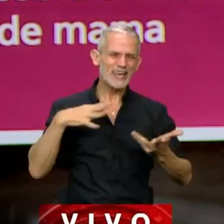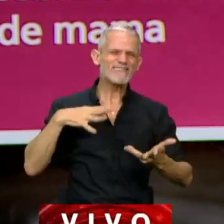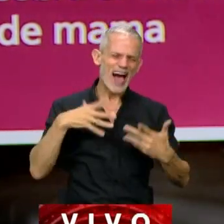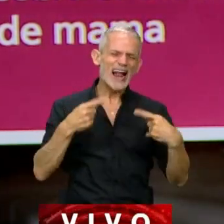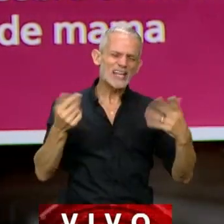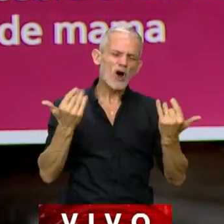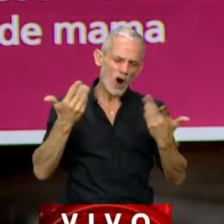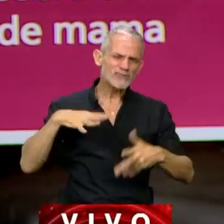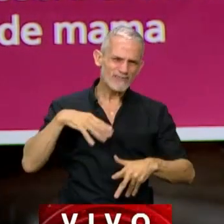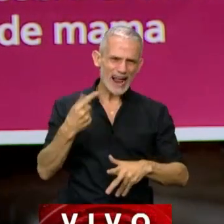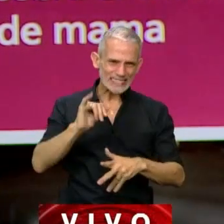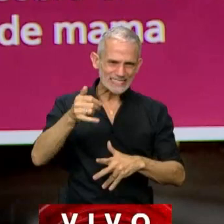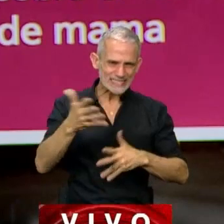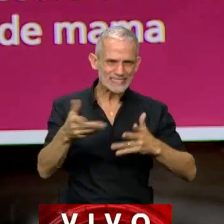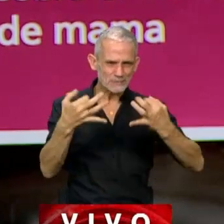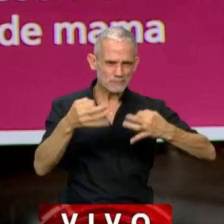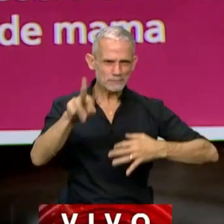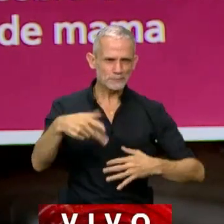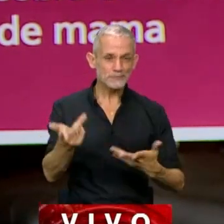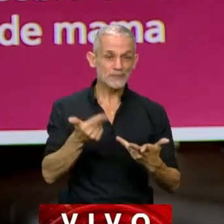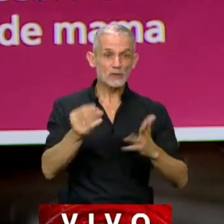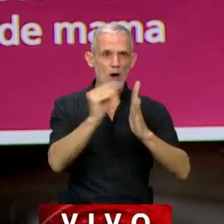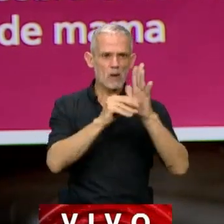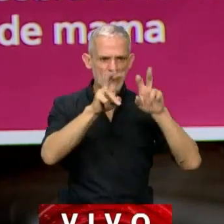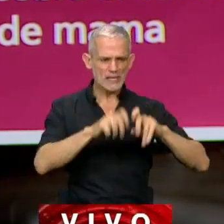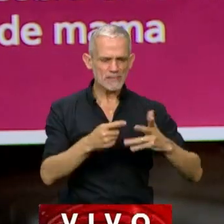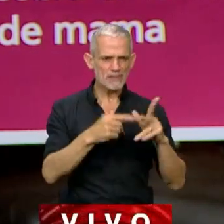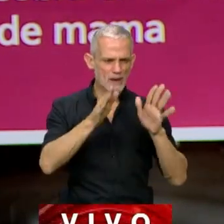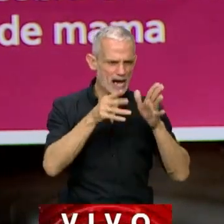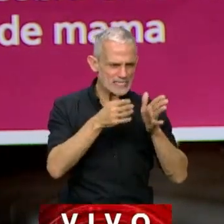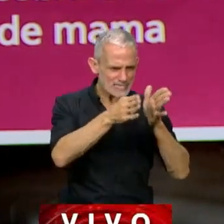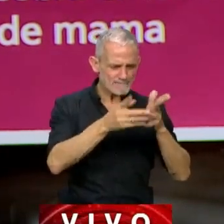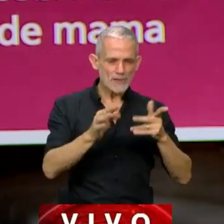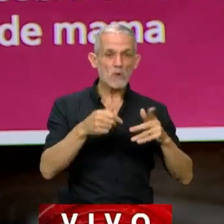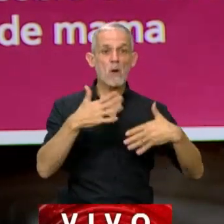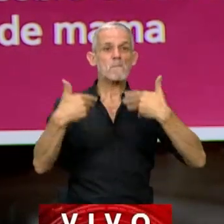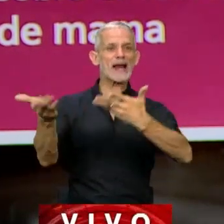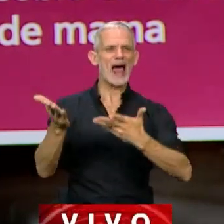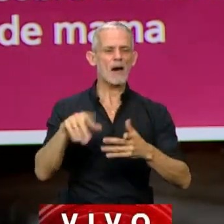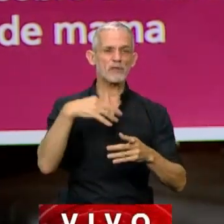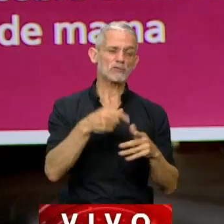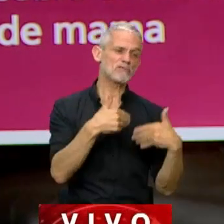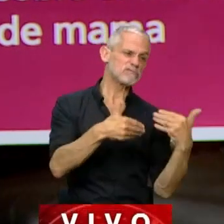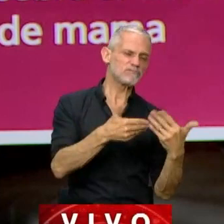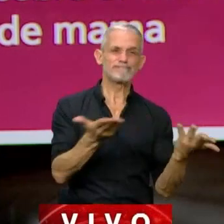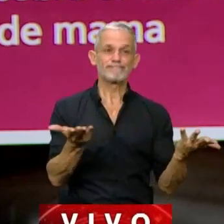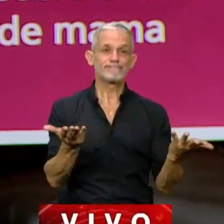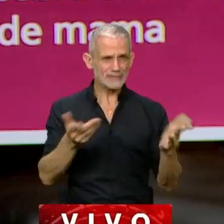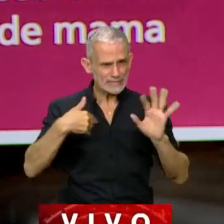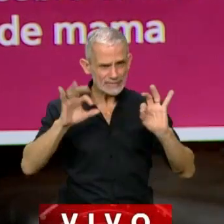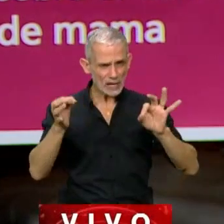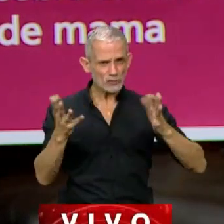un montón de cosas, entiendo que a veces sentimos que la agenda podría ir para algunos más rápido en un sentido, para otros más rápido en el otro.